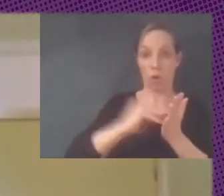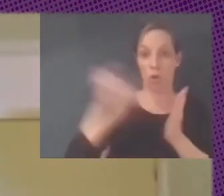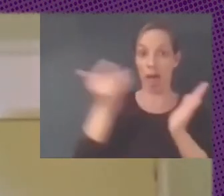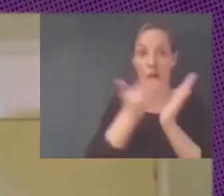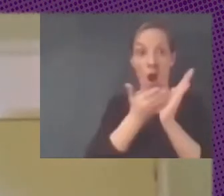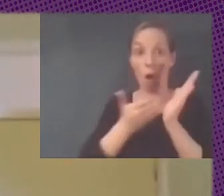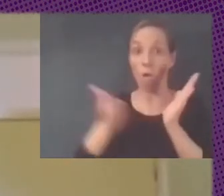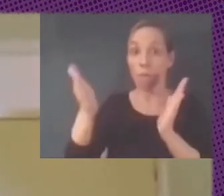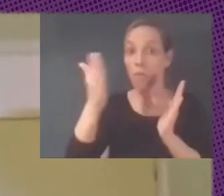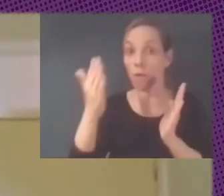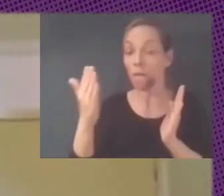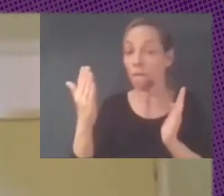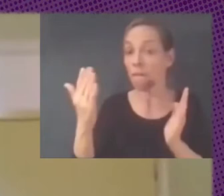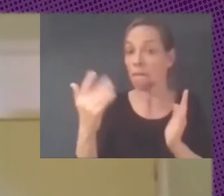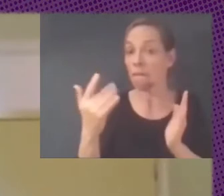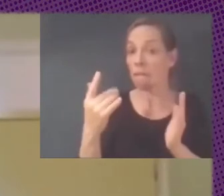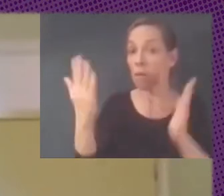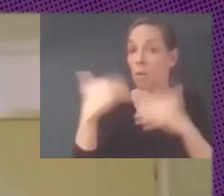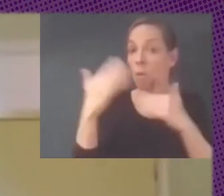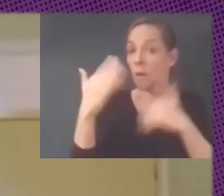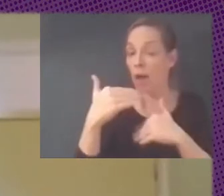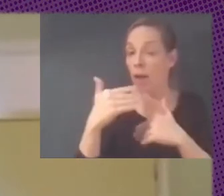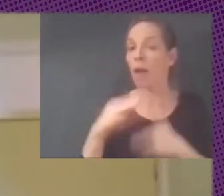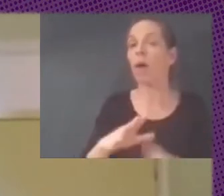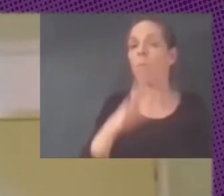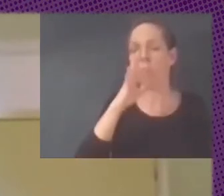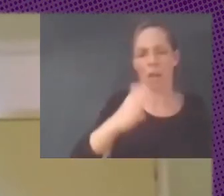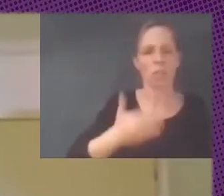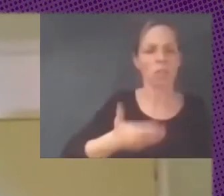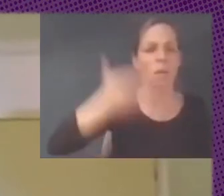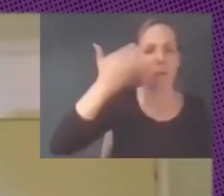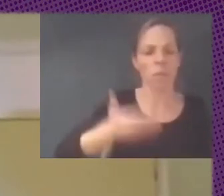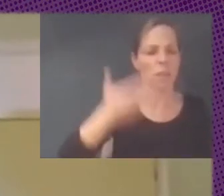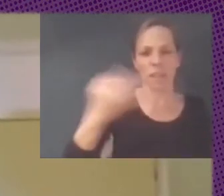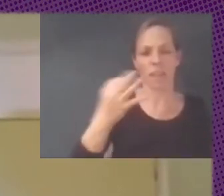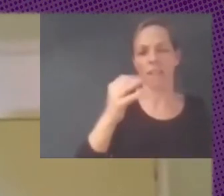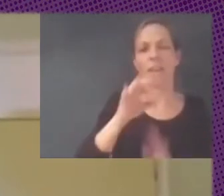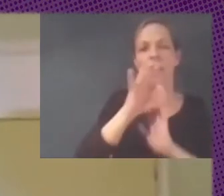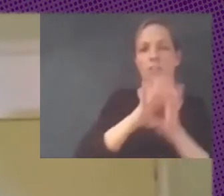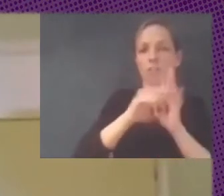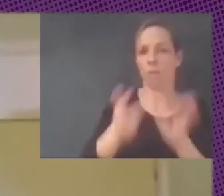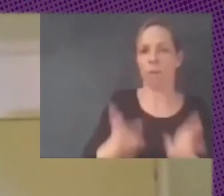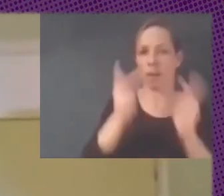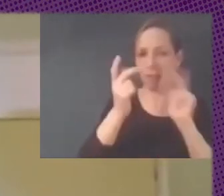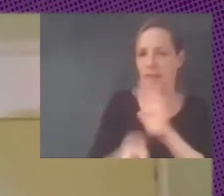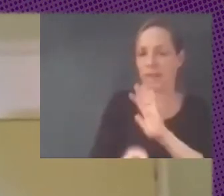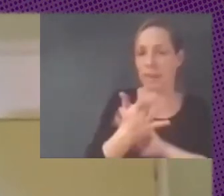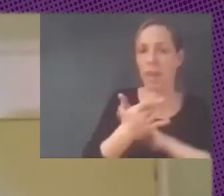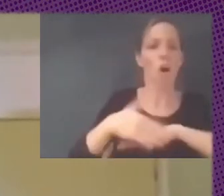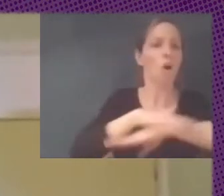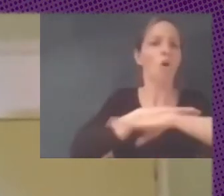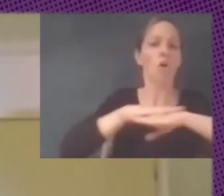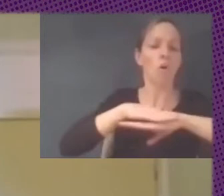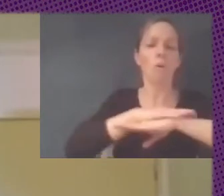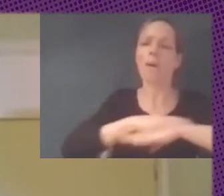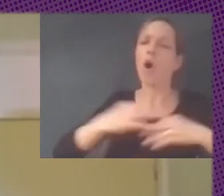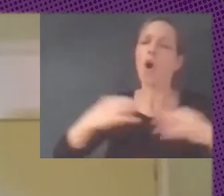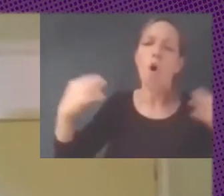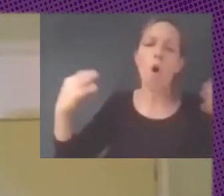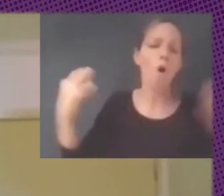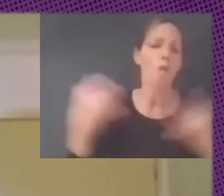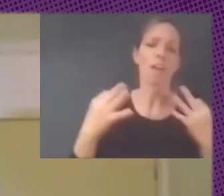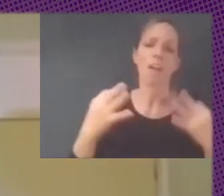es el motivo central del sostenible un gobierno tiene la obligación de generar el